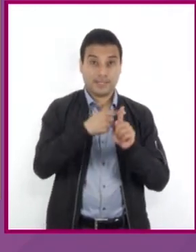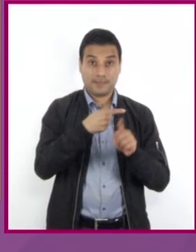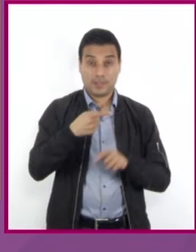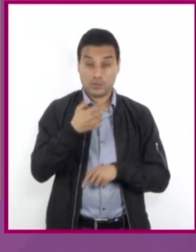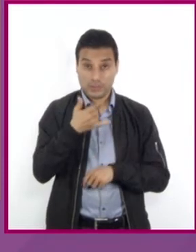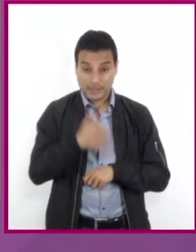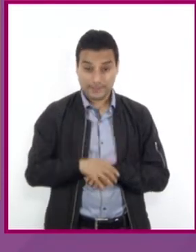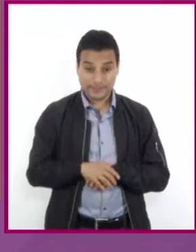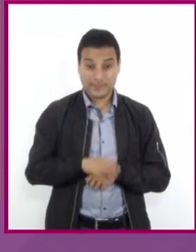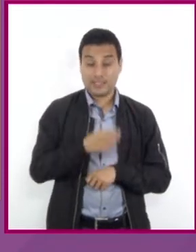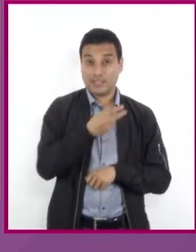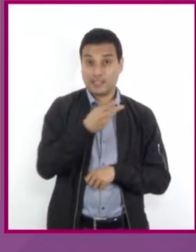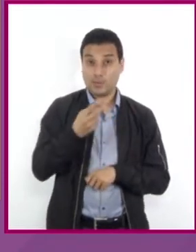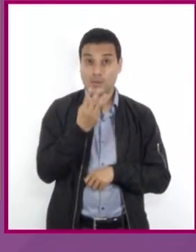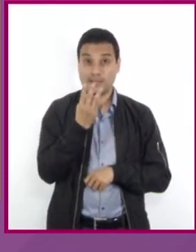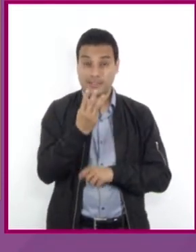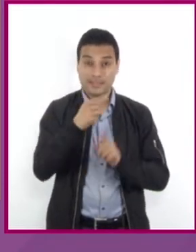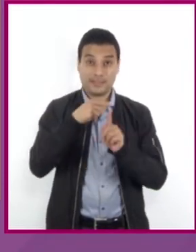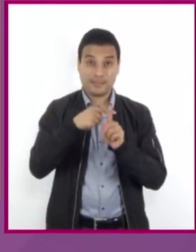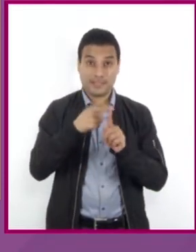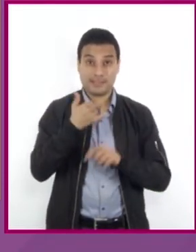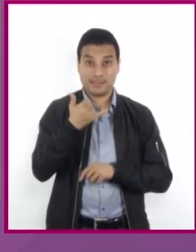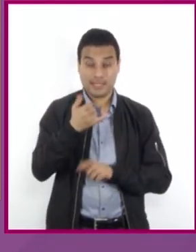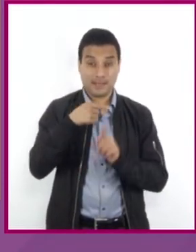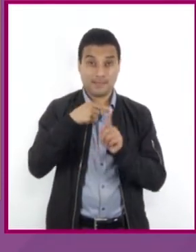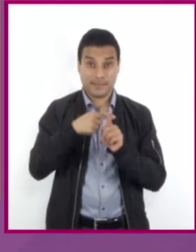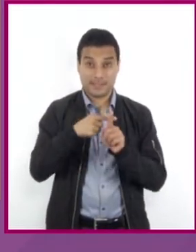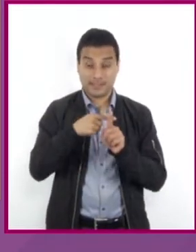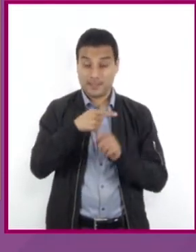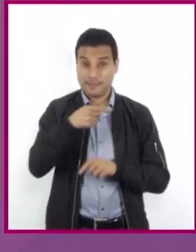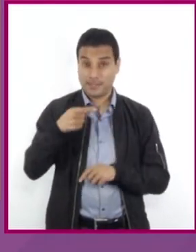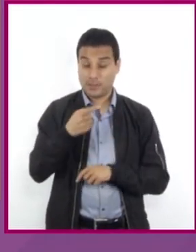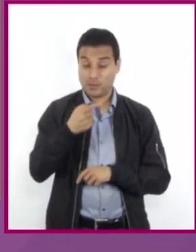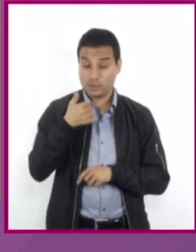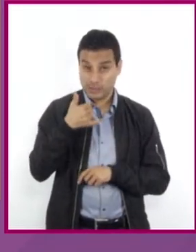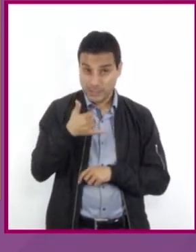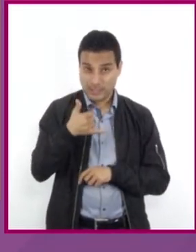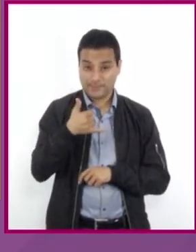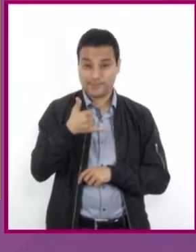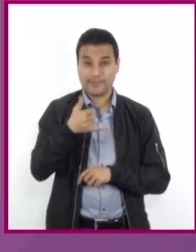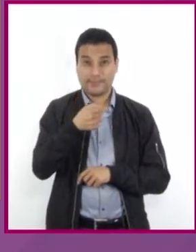a 3 más Y más Y negativo menos 15.